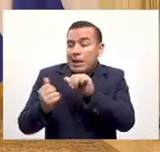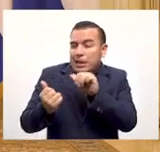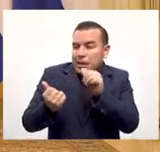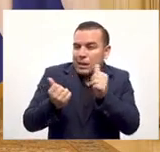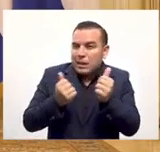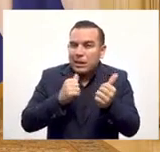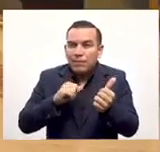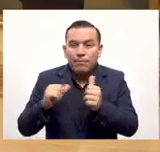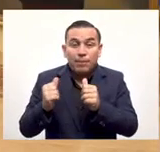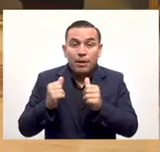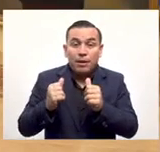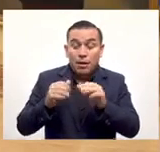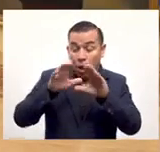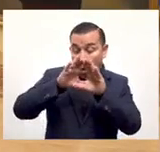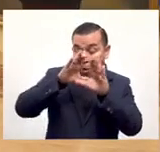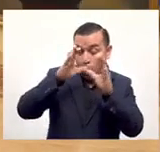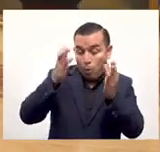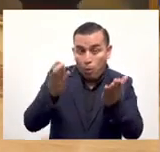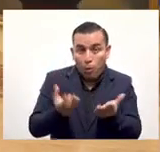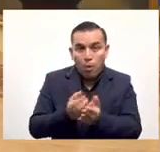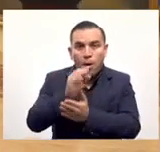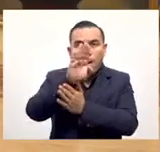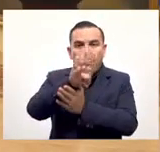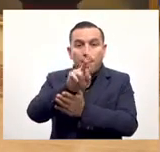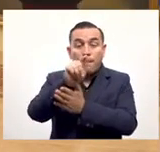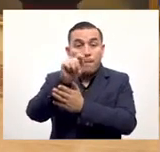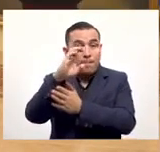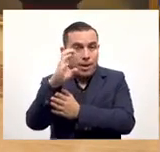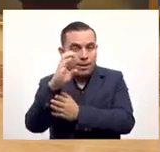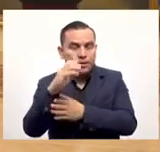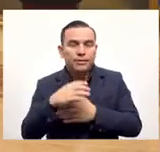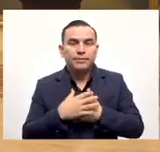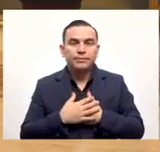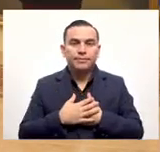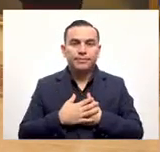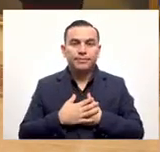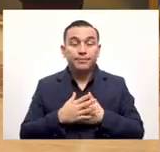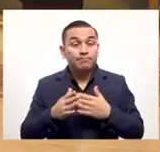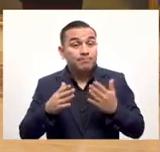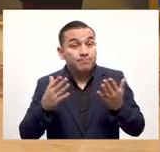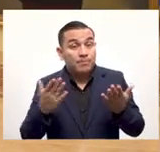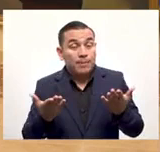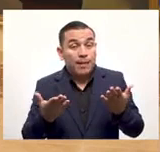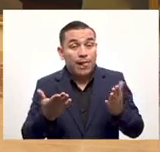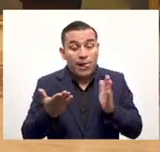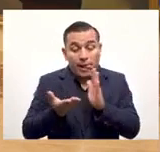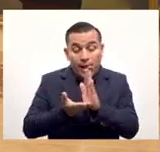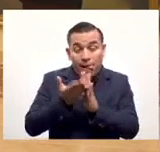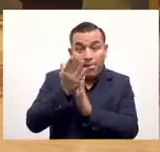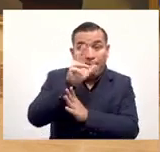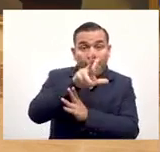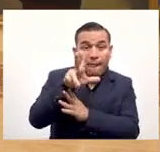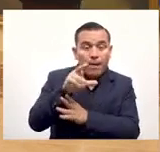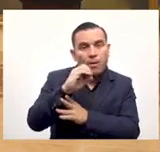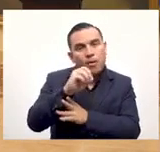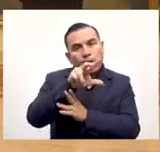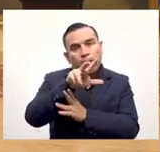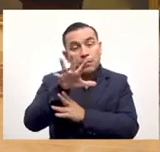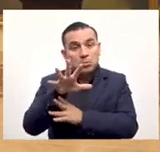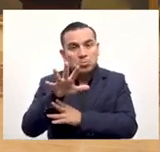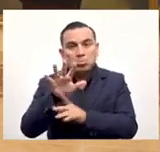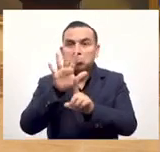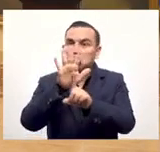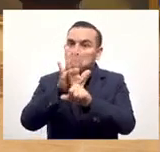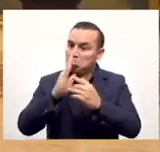pueden bajar de precio de acuerdo al precio de bitcoin en relación con el dólar en el mercado mundial pero si sube a 33 o a